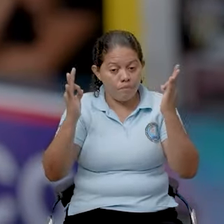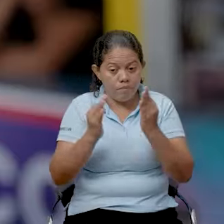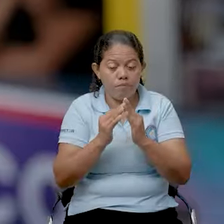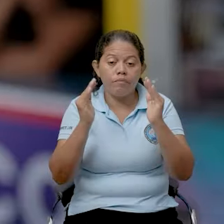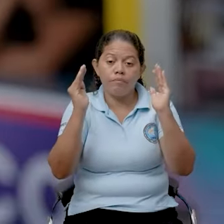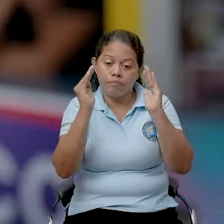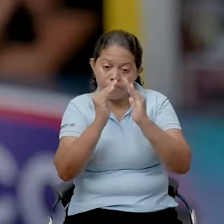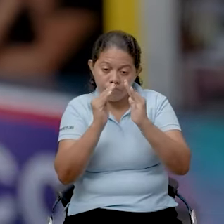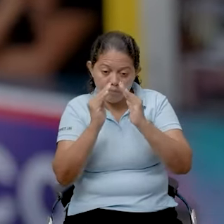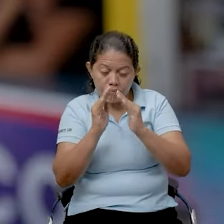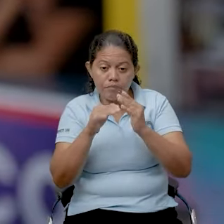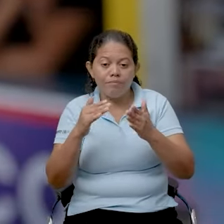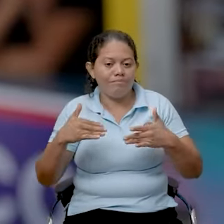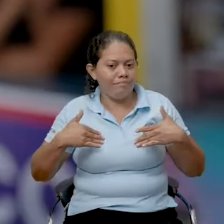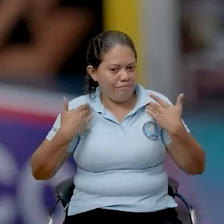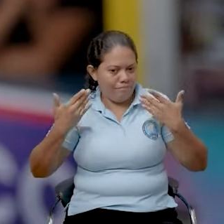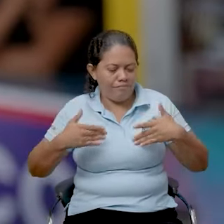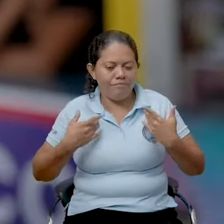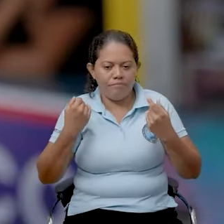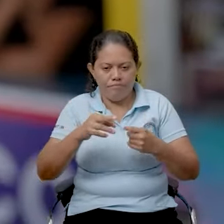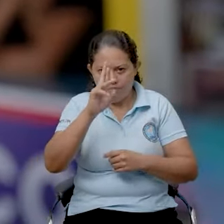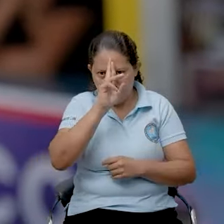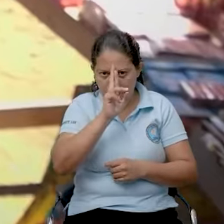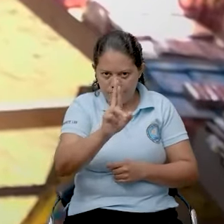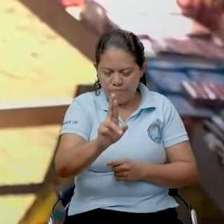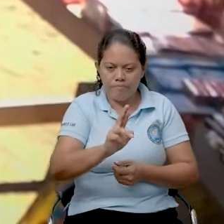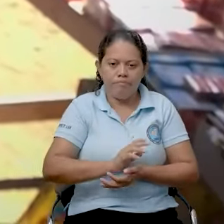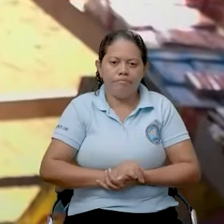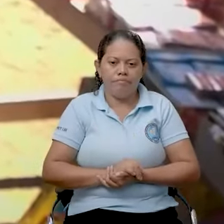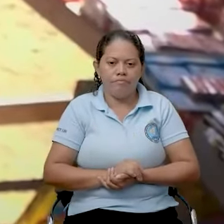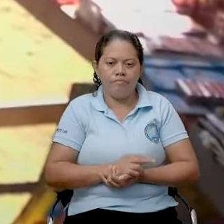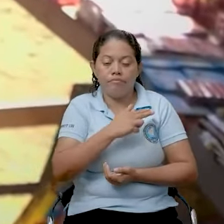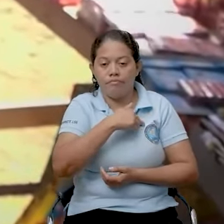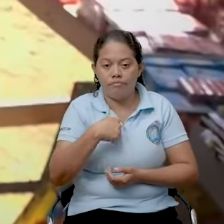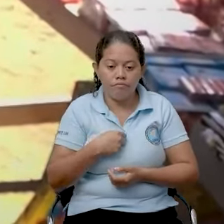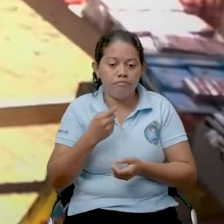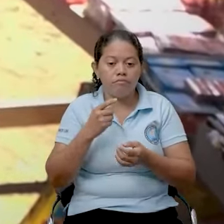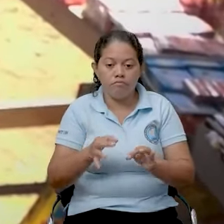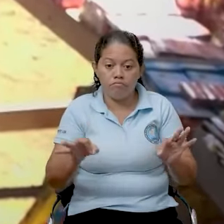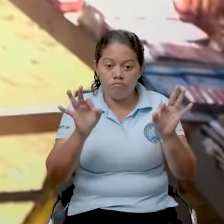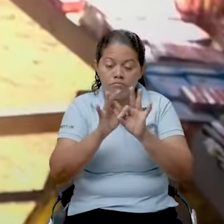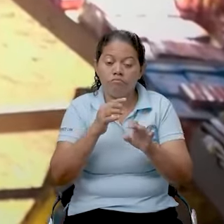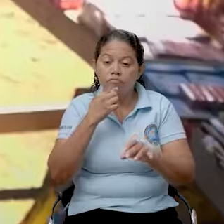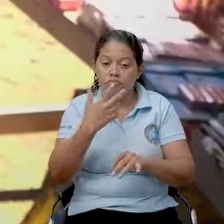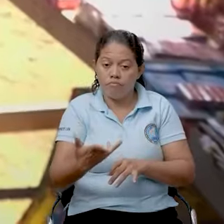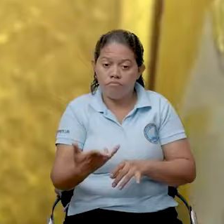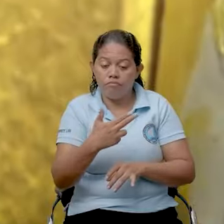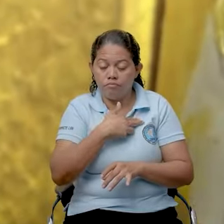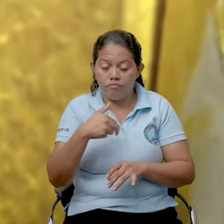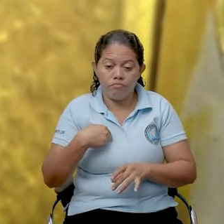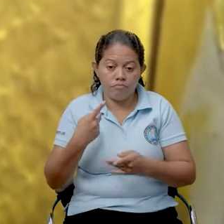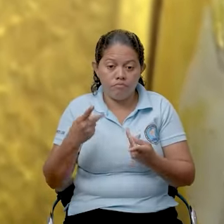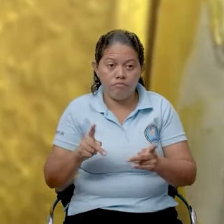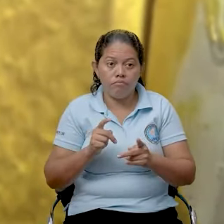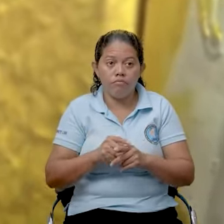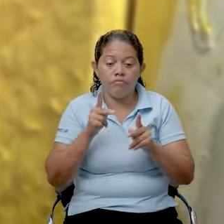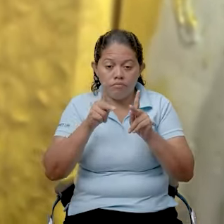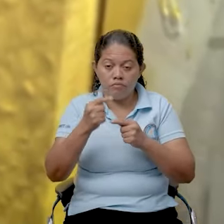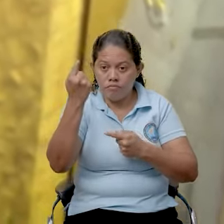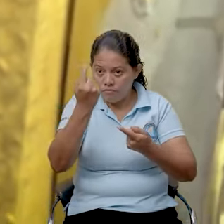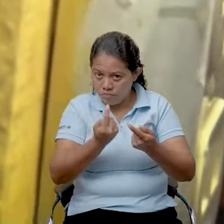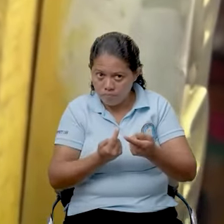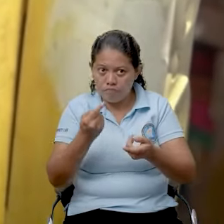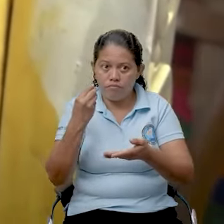nuestras casas, alegrémonos, pero con responsabilidad. Pues, tranquilamente, pues, para que el cliente